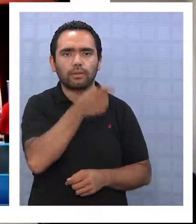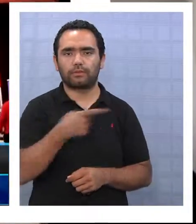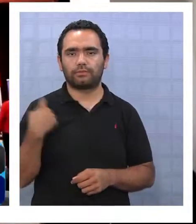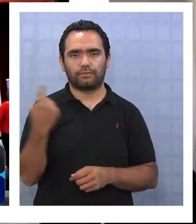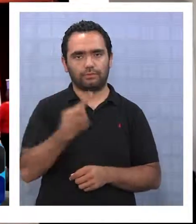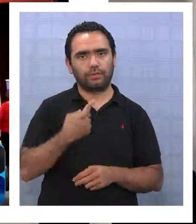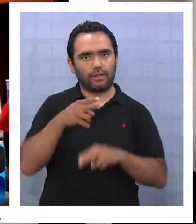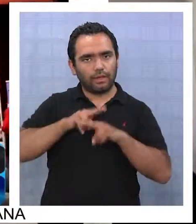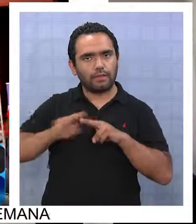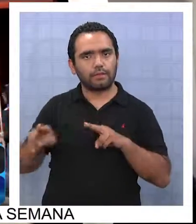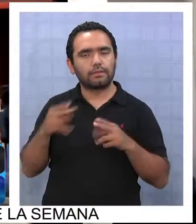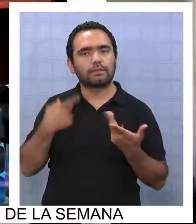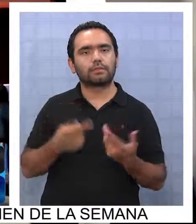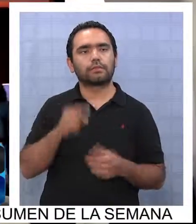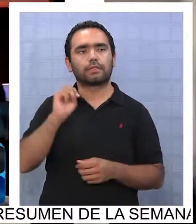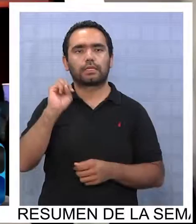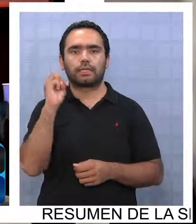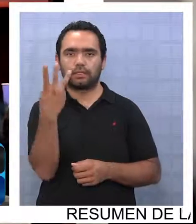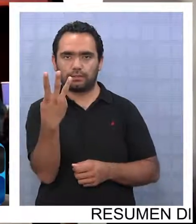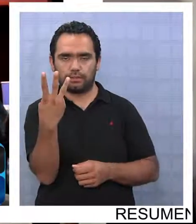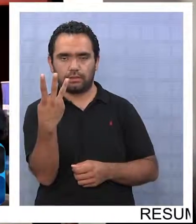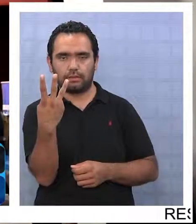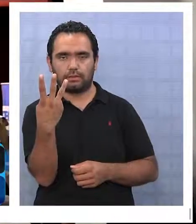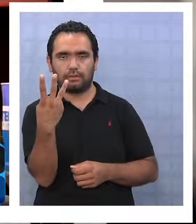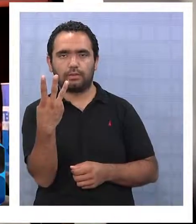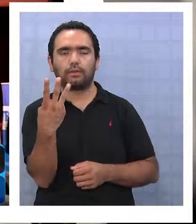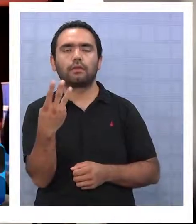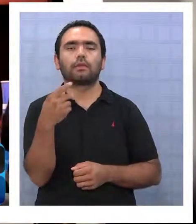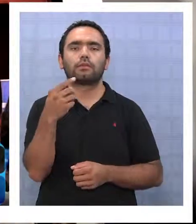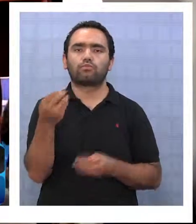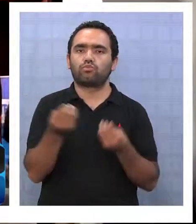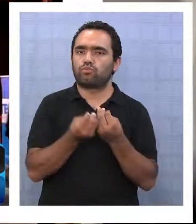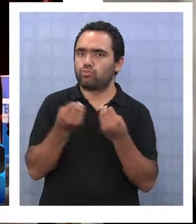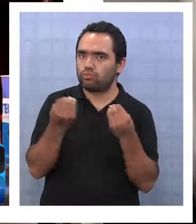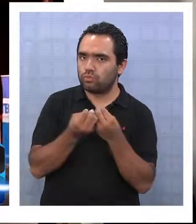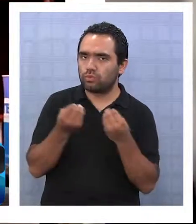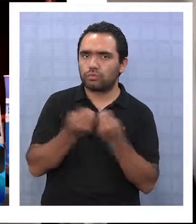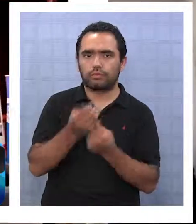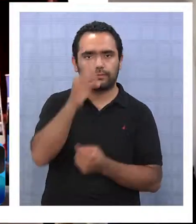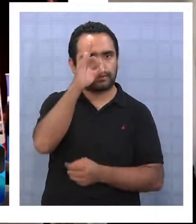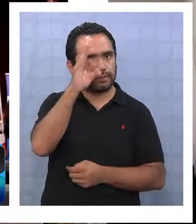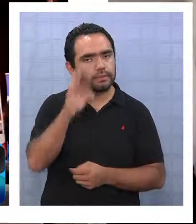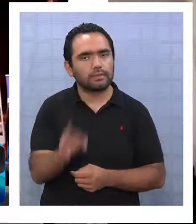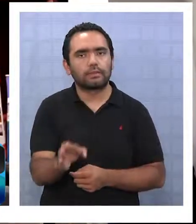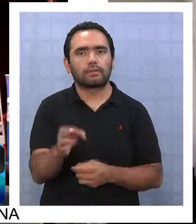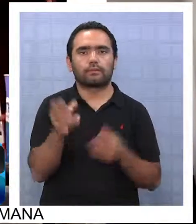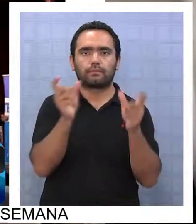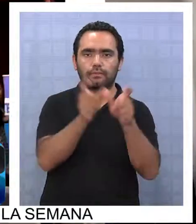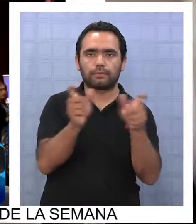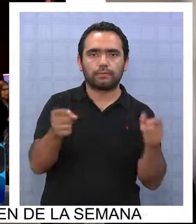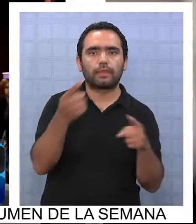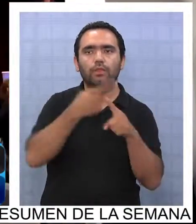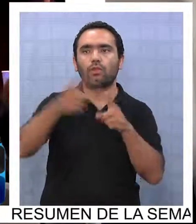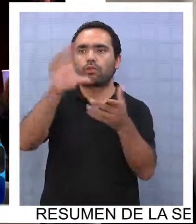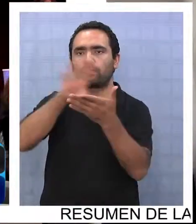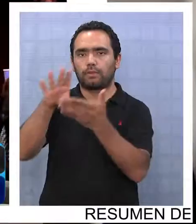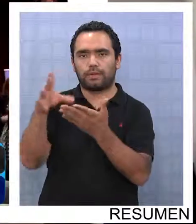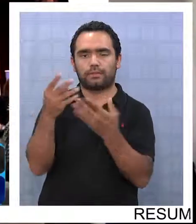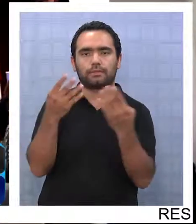resulta ser la tercera con mayor porcentaje de personas migrantes en campamentos, nosotros somos la tercera,